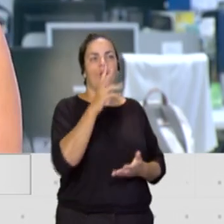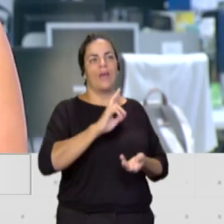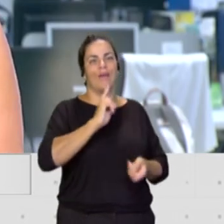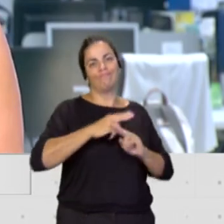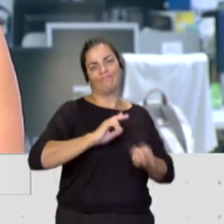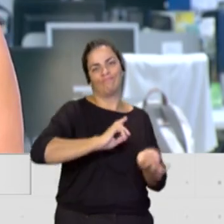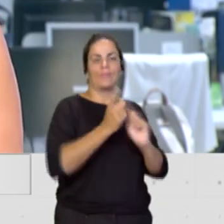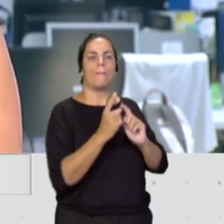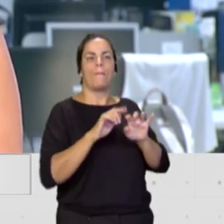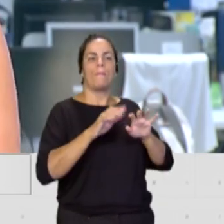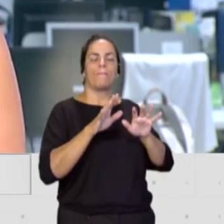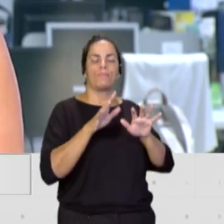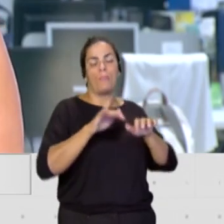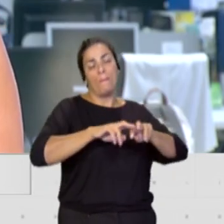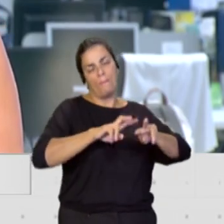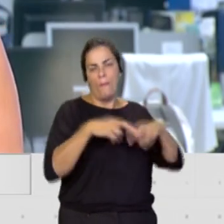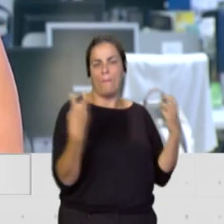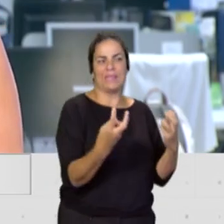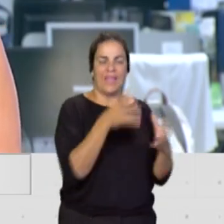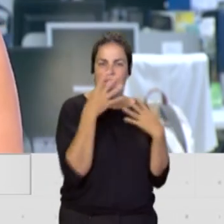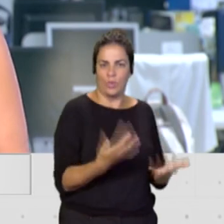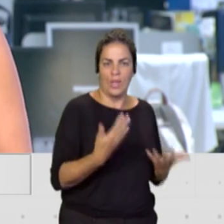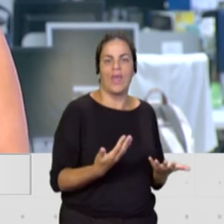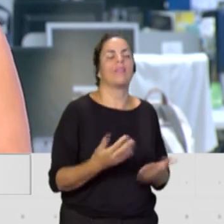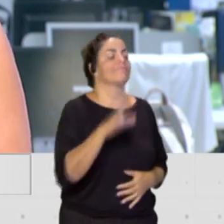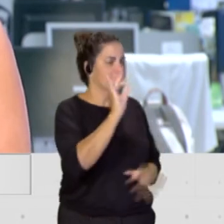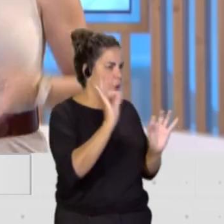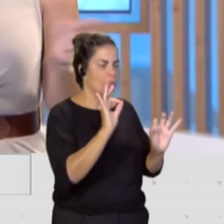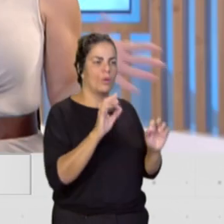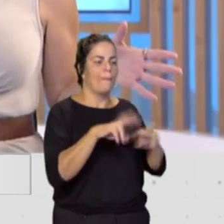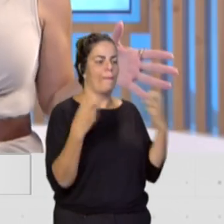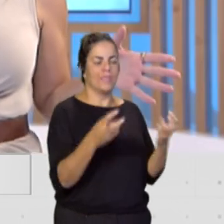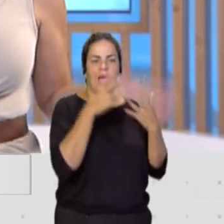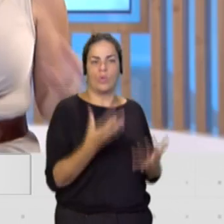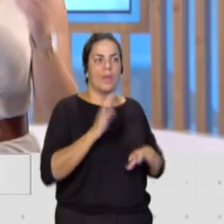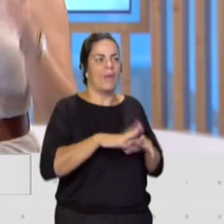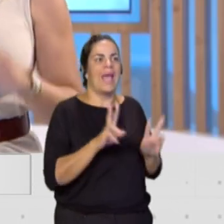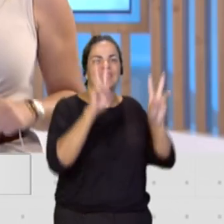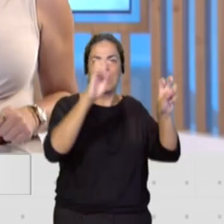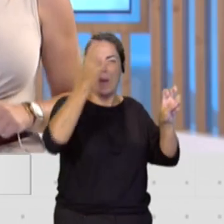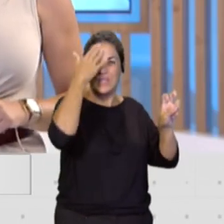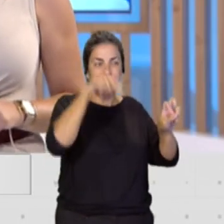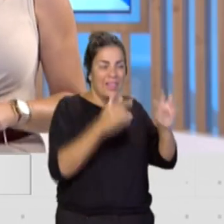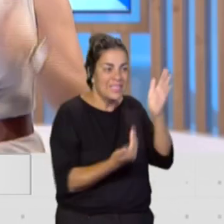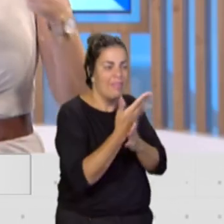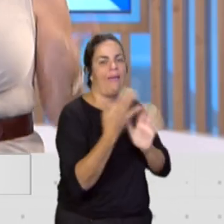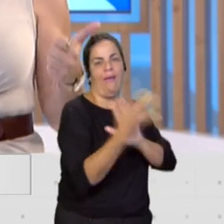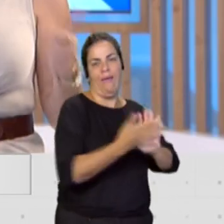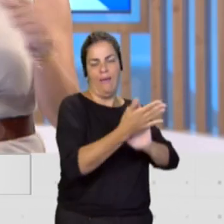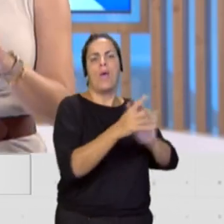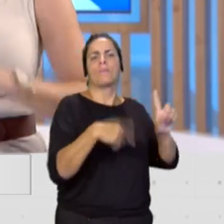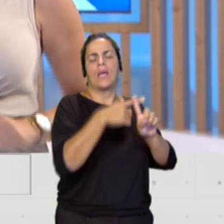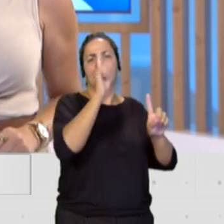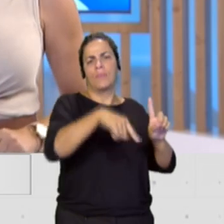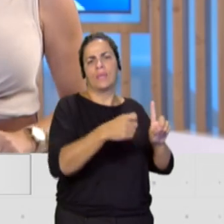Efectivamente, serán mesas de actualidad donde tratemos pues el tema que sea central en ese día, pero además todo lo que tenga que ver con